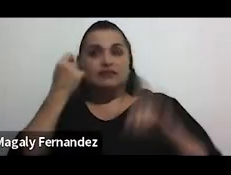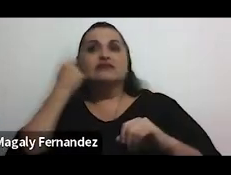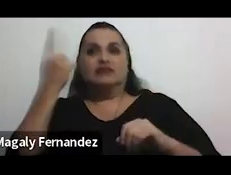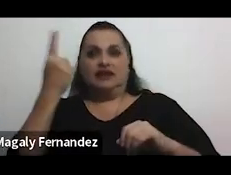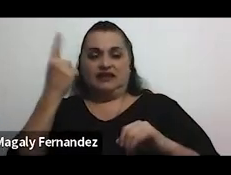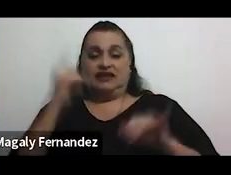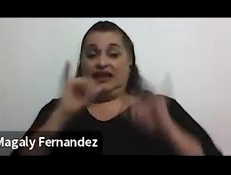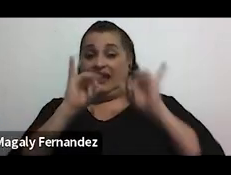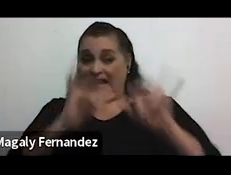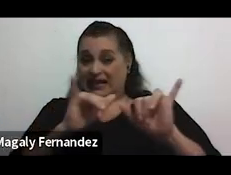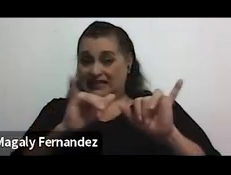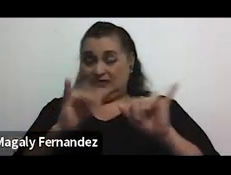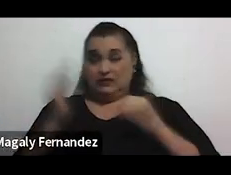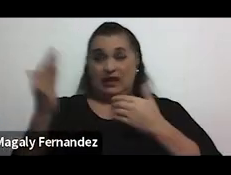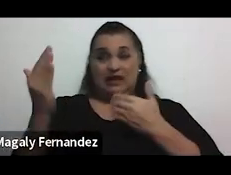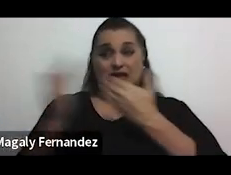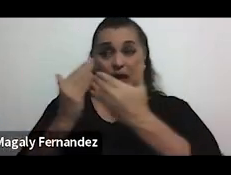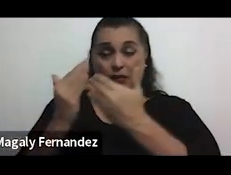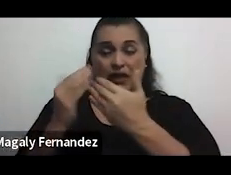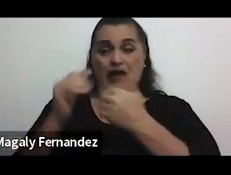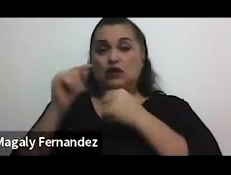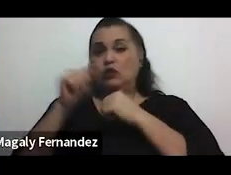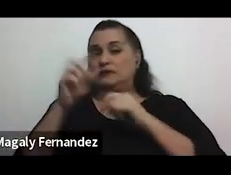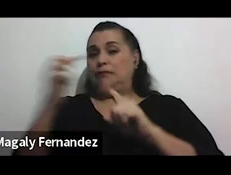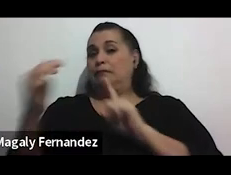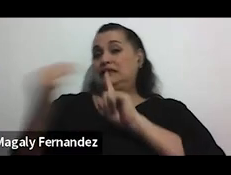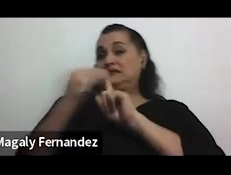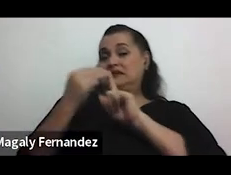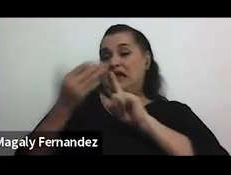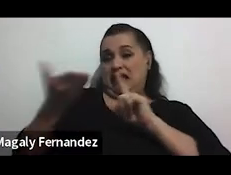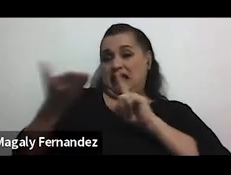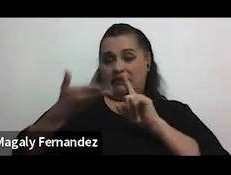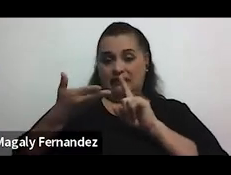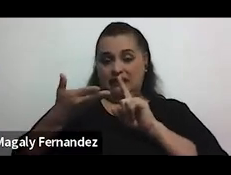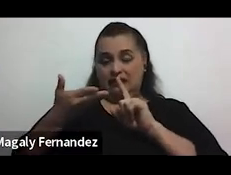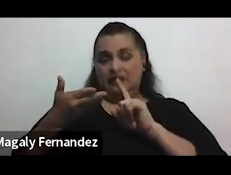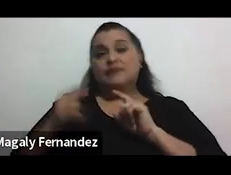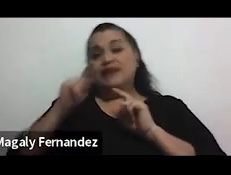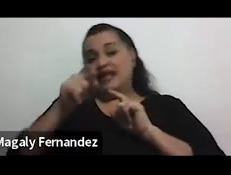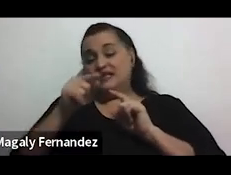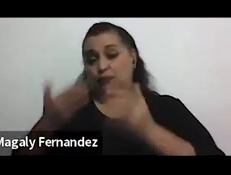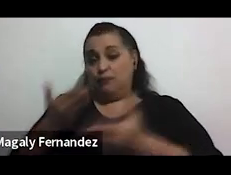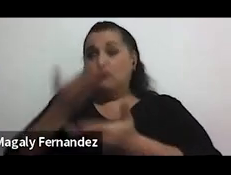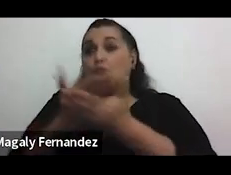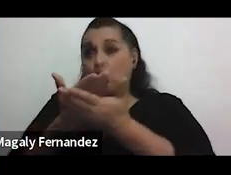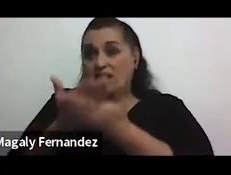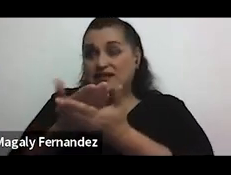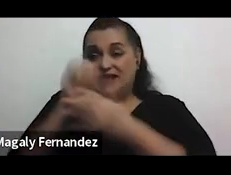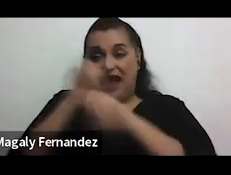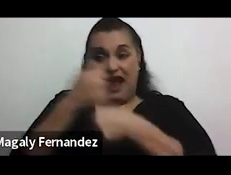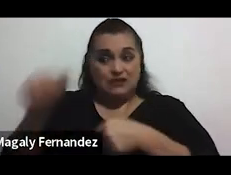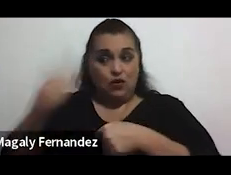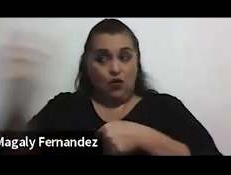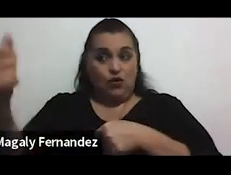eso ese acercamiento ese mensaje esa propuesta que me está haciendo la otra